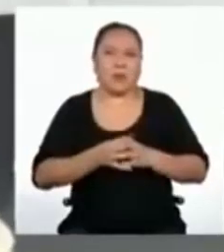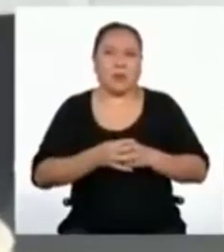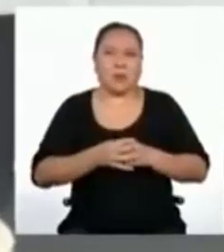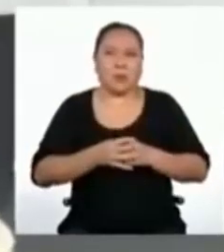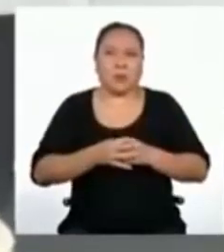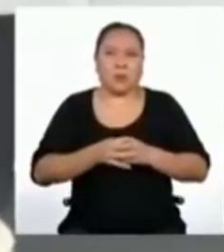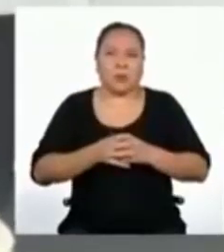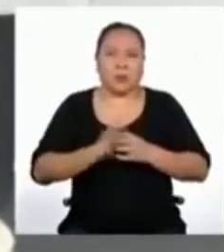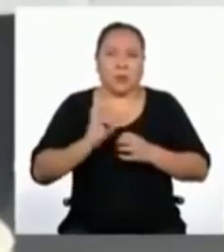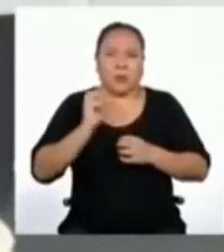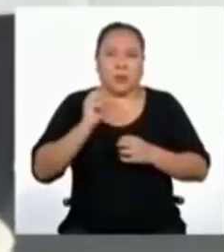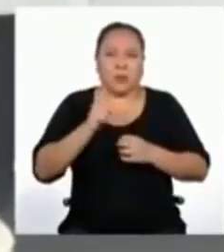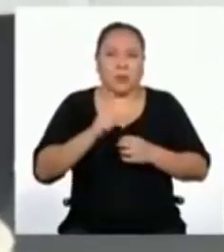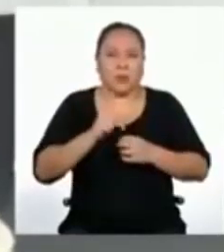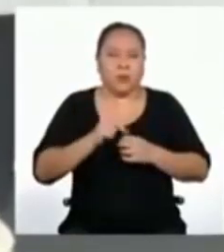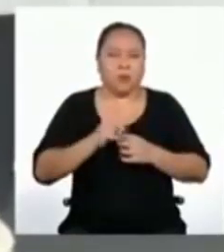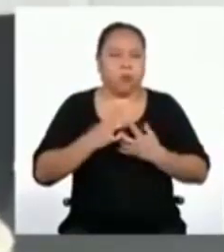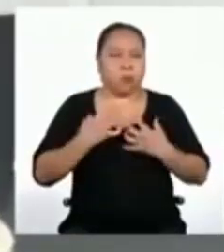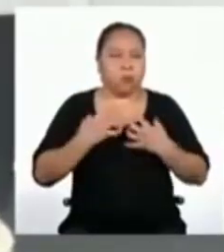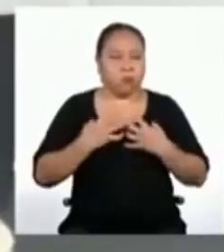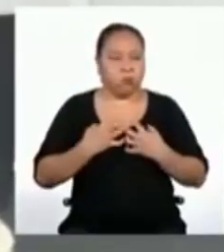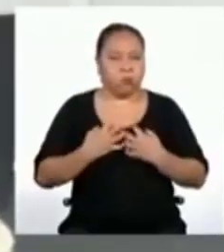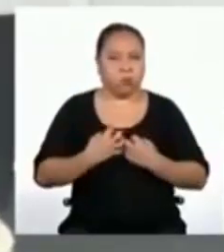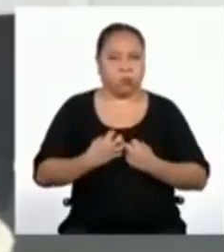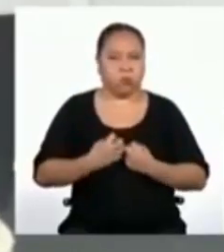Bueno.